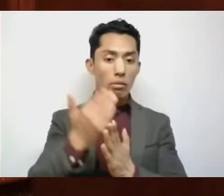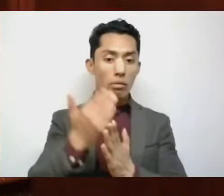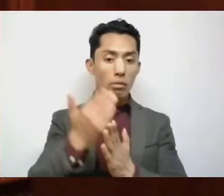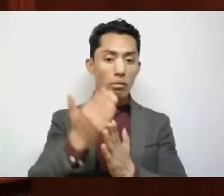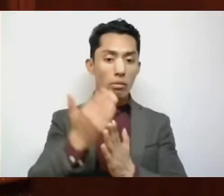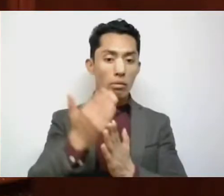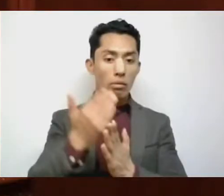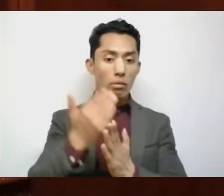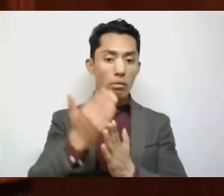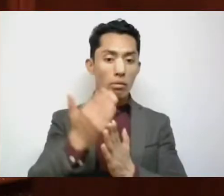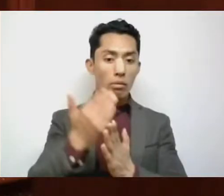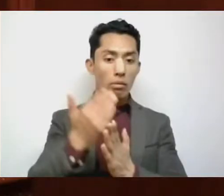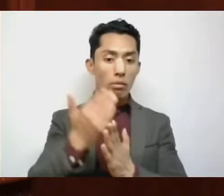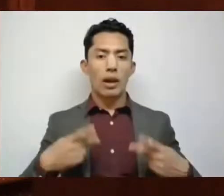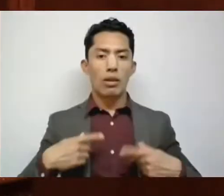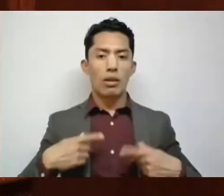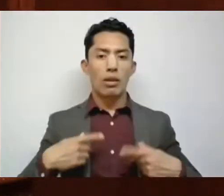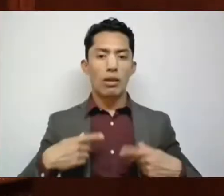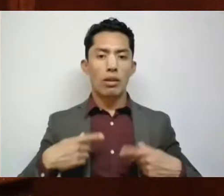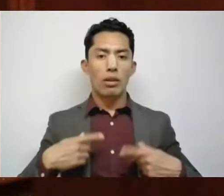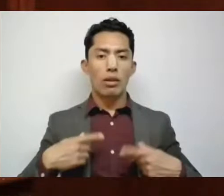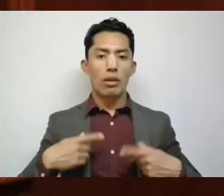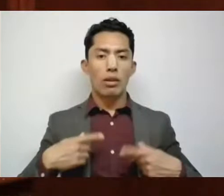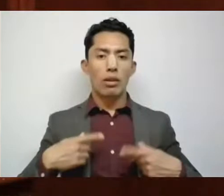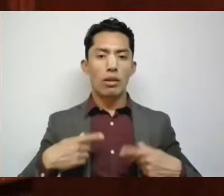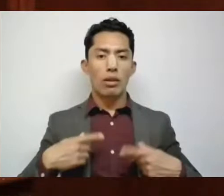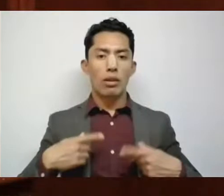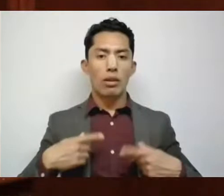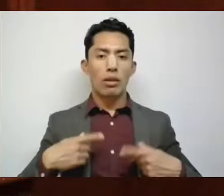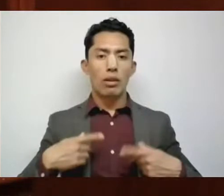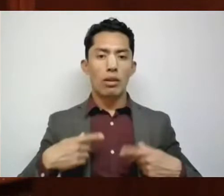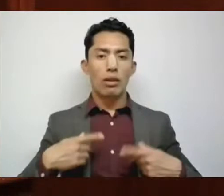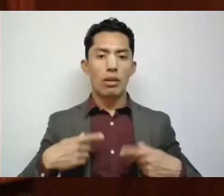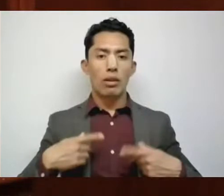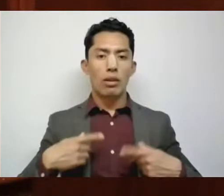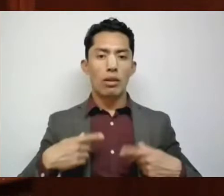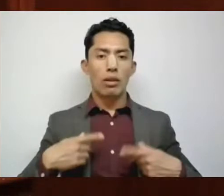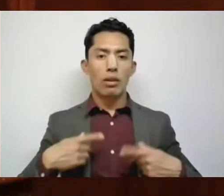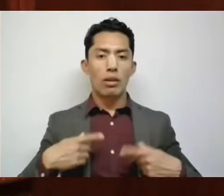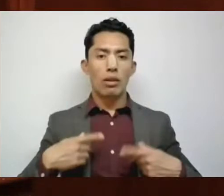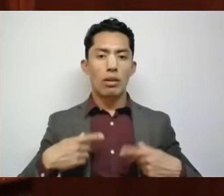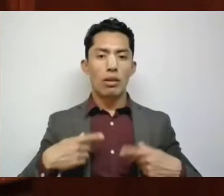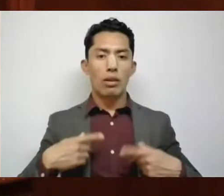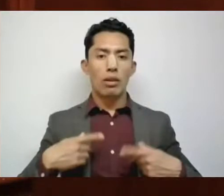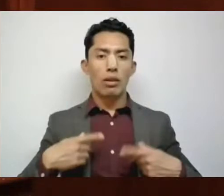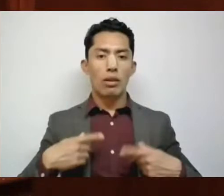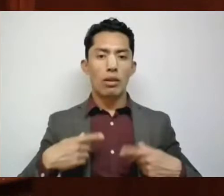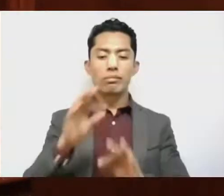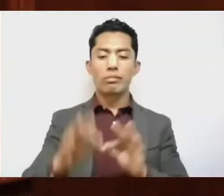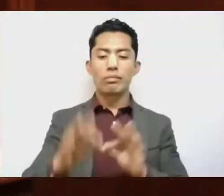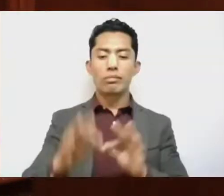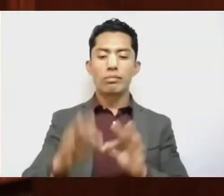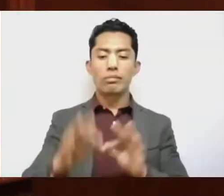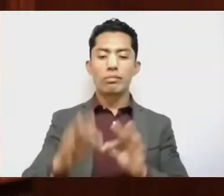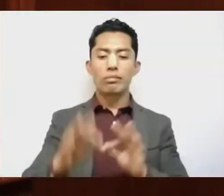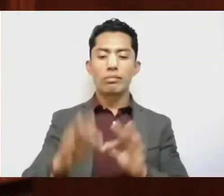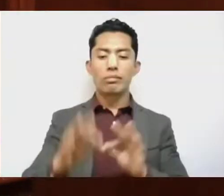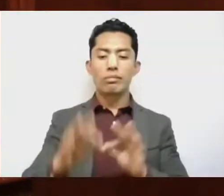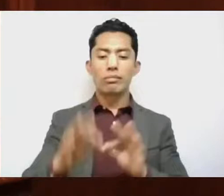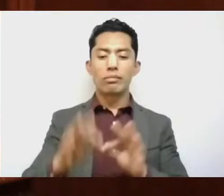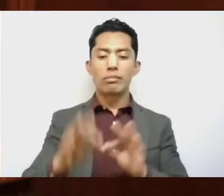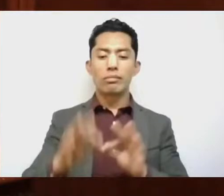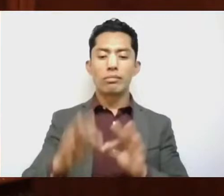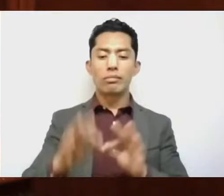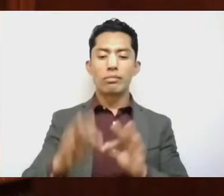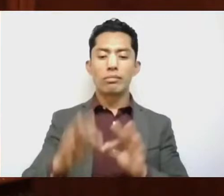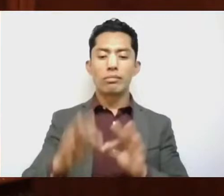alto funcionario. Los graves problemas del correcto y suficiente abastecimiento del agua en el municipio de Catepec